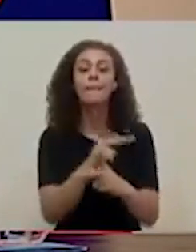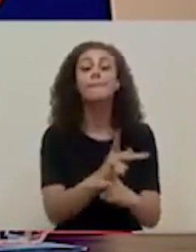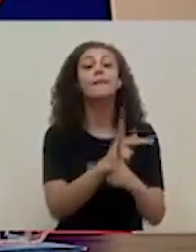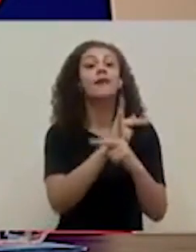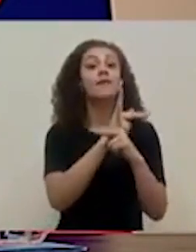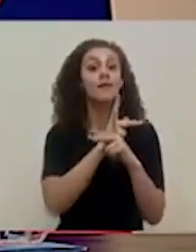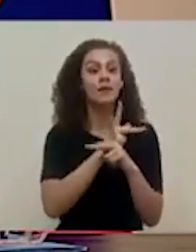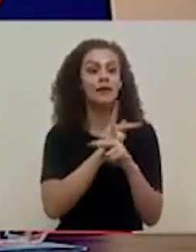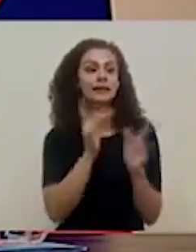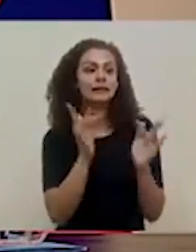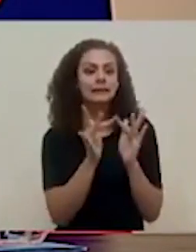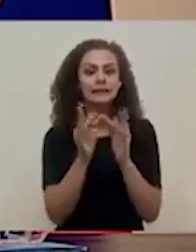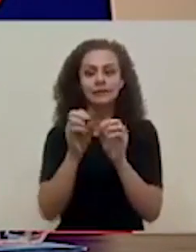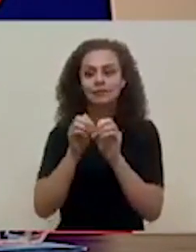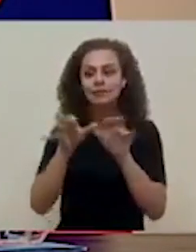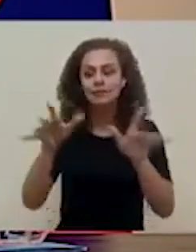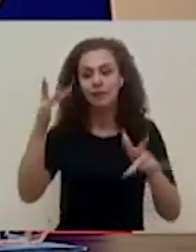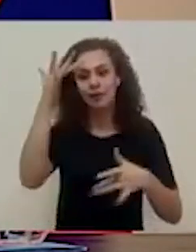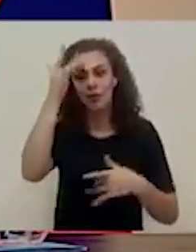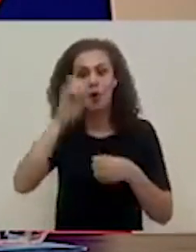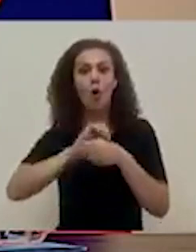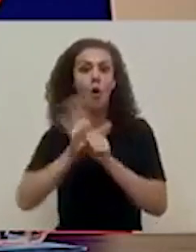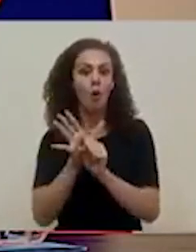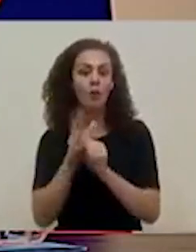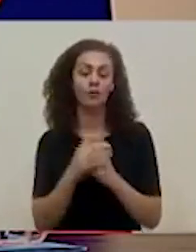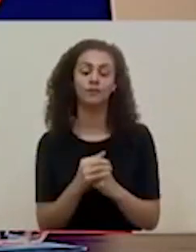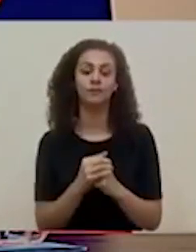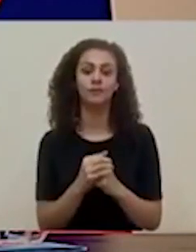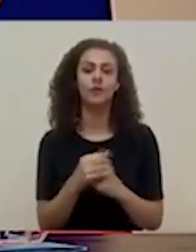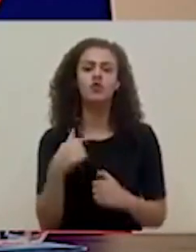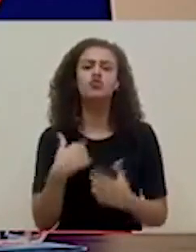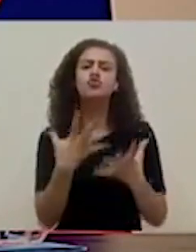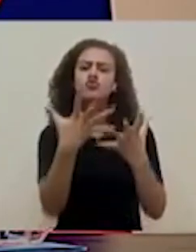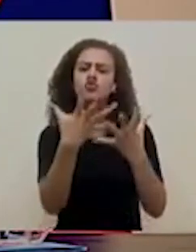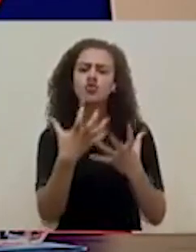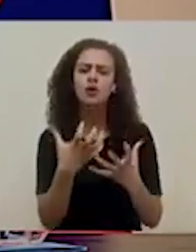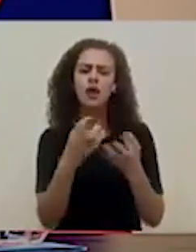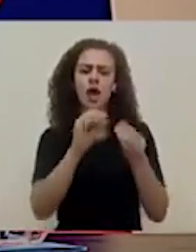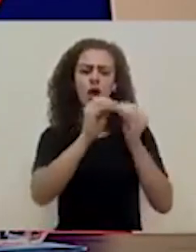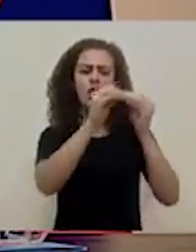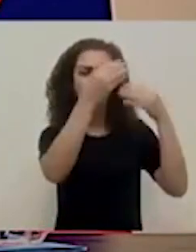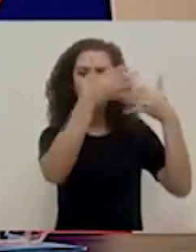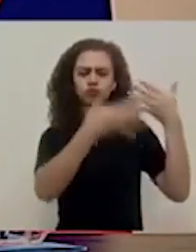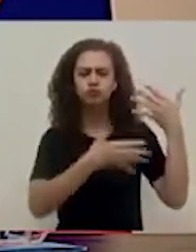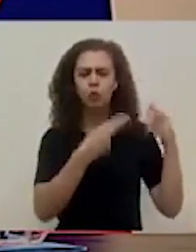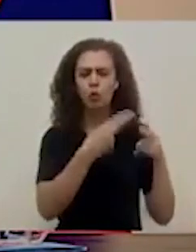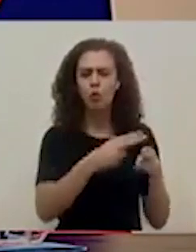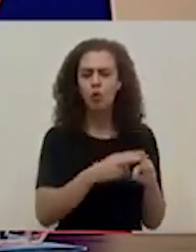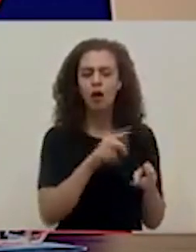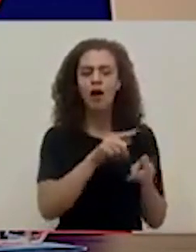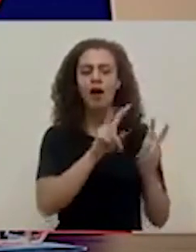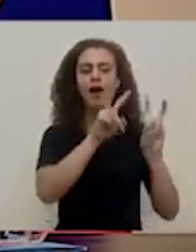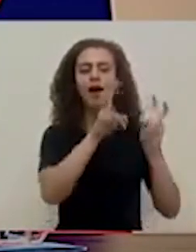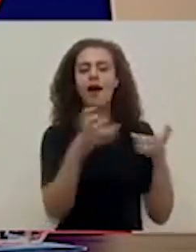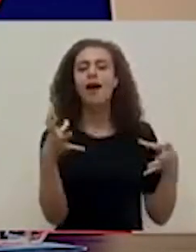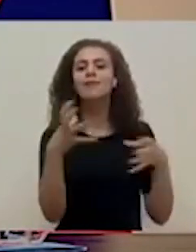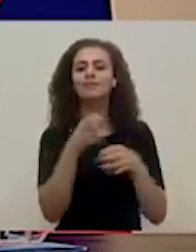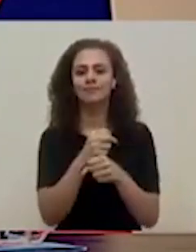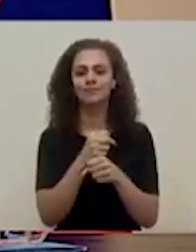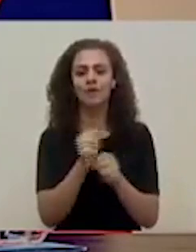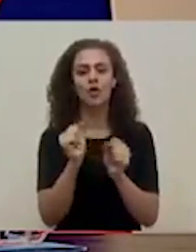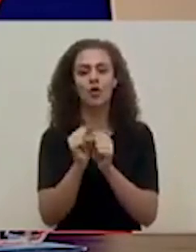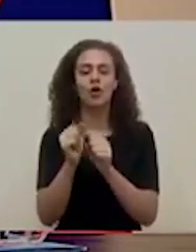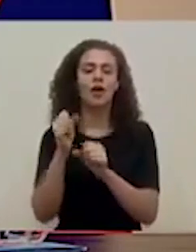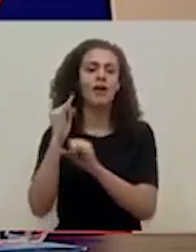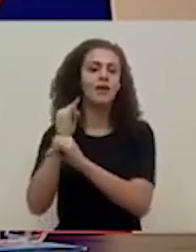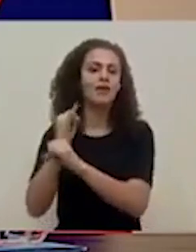prevención del contagio del COVID. Quisiera dar algunas cifras muy breves que ponen en contexto, en el caso de